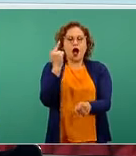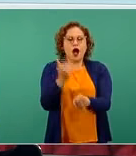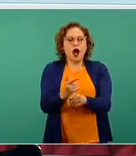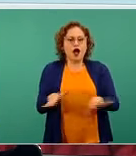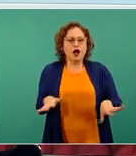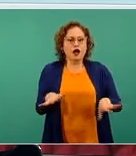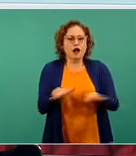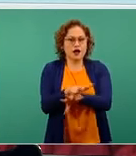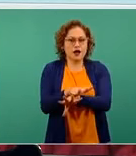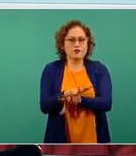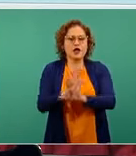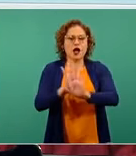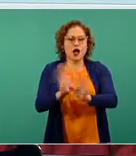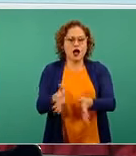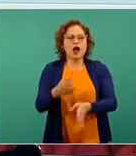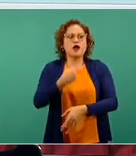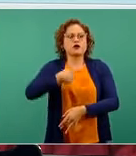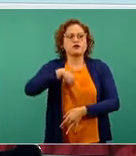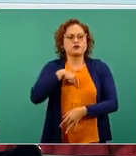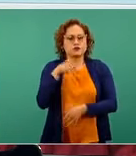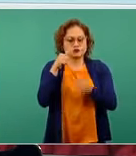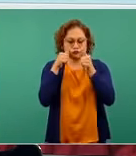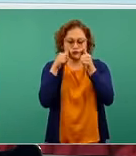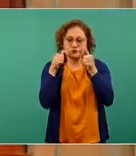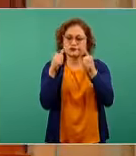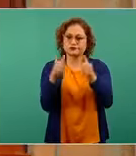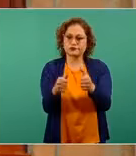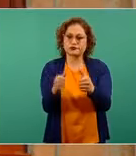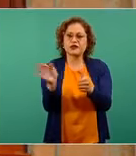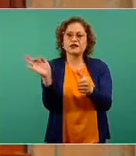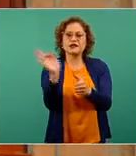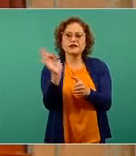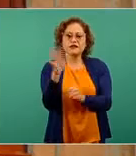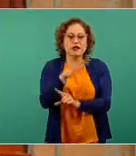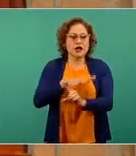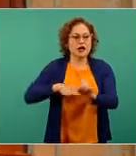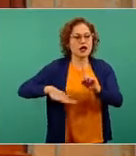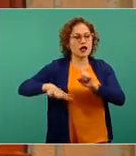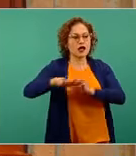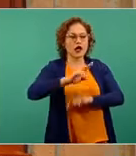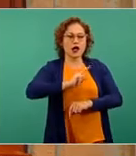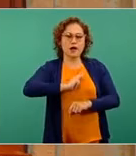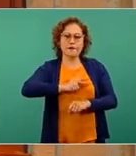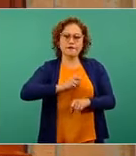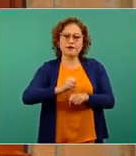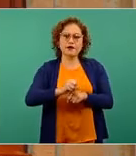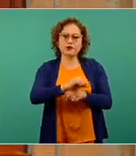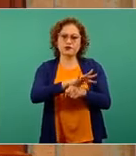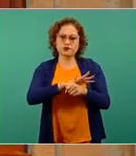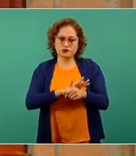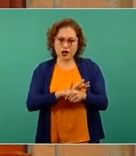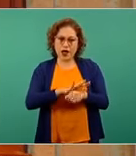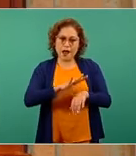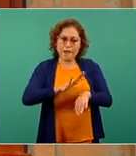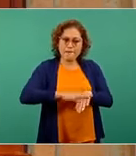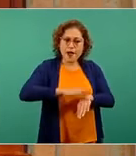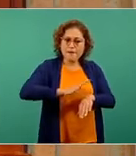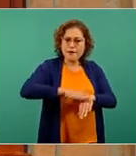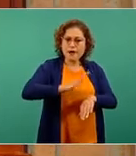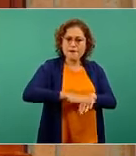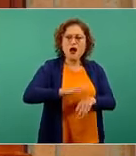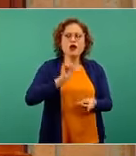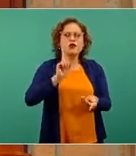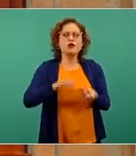puede alertar de manera temprana que la circulación del virus SARS-CoV-2 pudiera estarse incrementando en un área